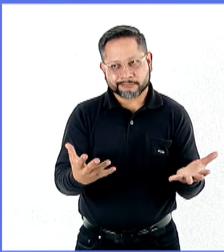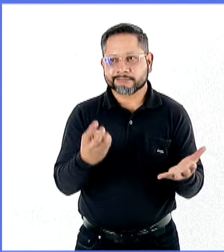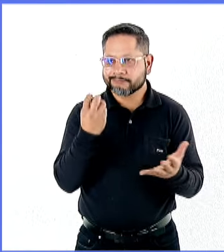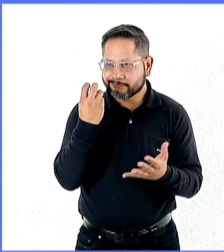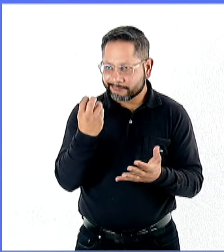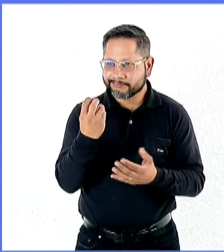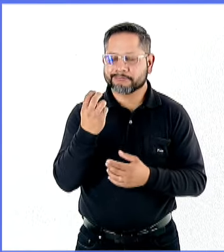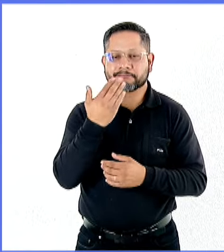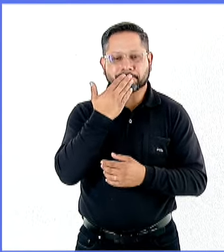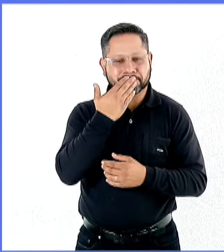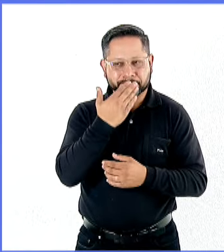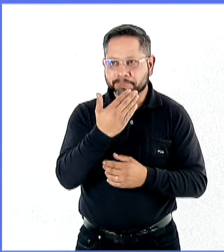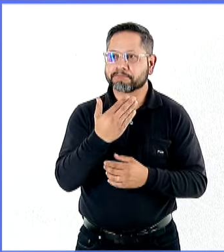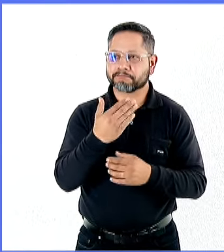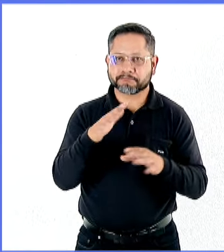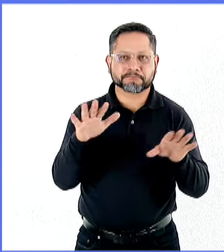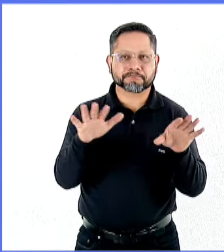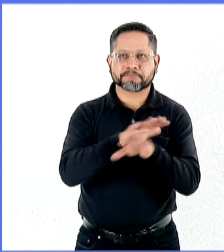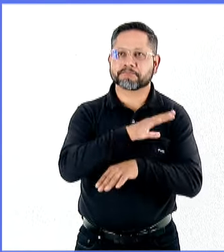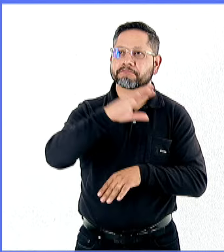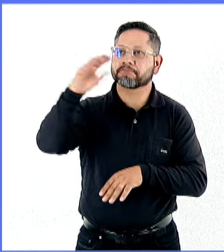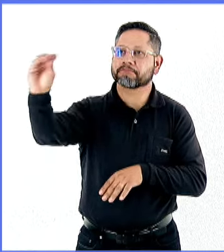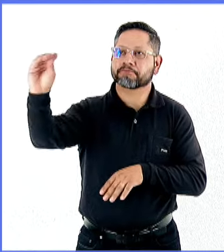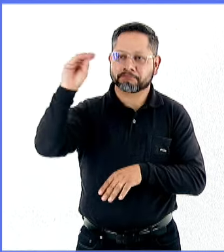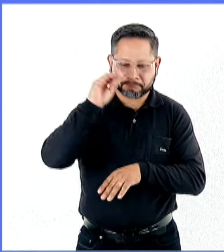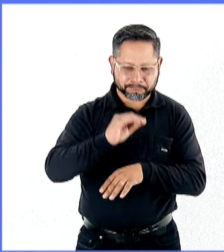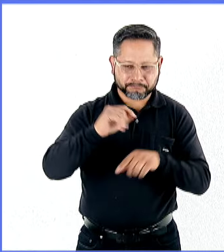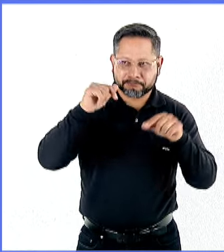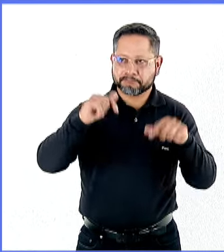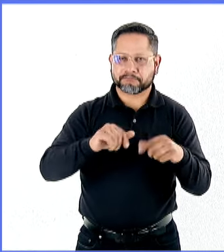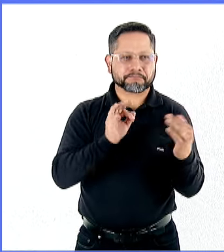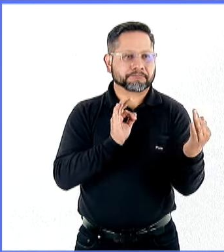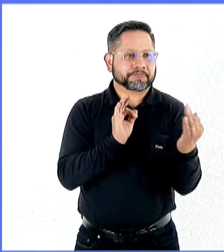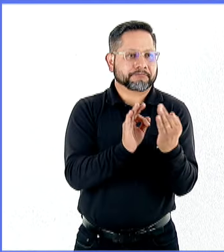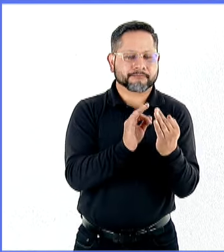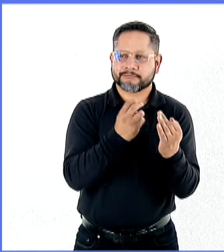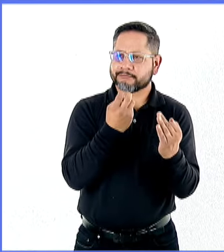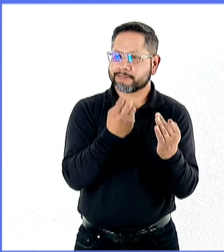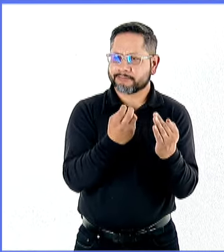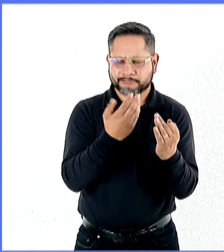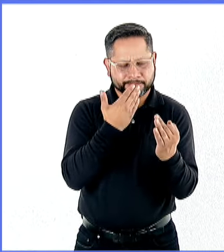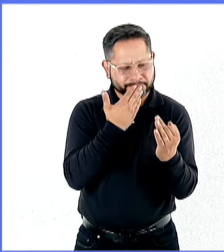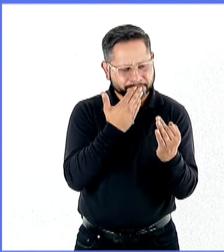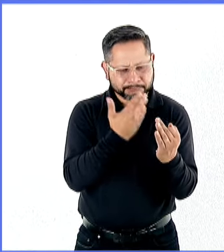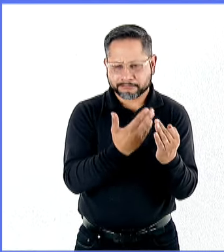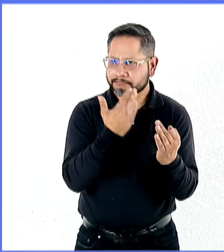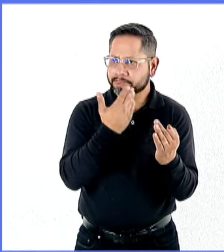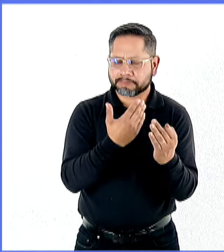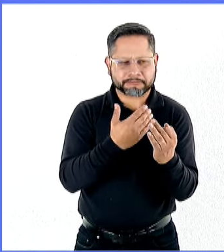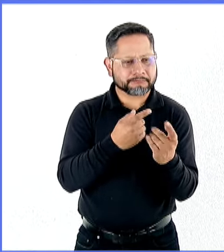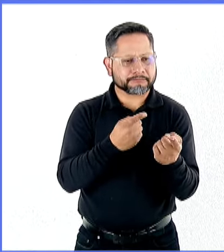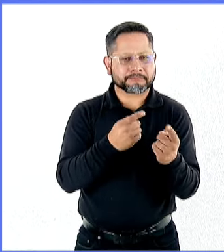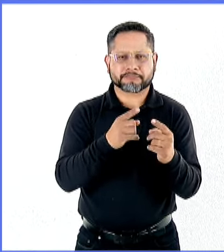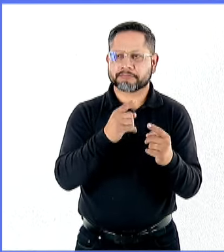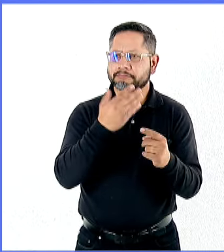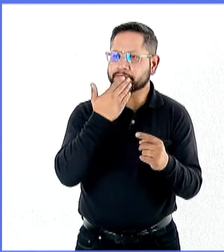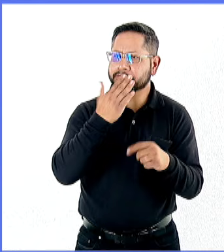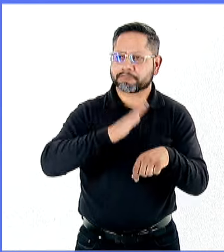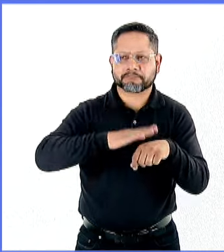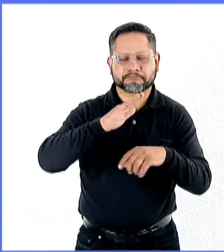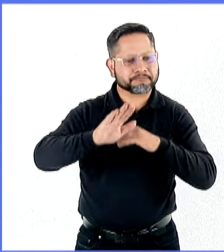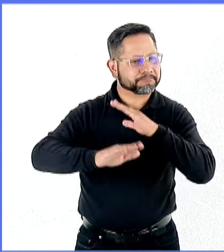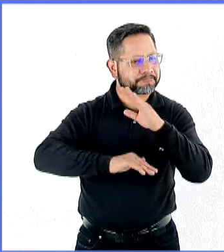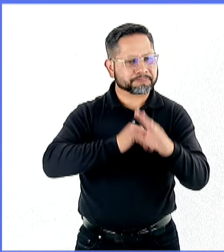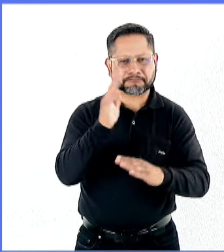seguirá siendo una estrategia adecuada, importante, ellos invertirán y seguirá teniendo el éxito, podrán